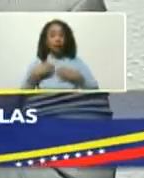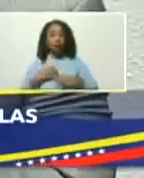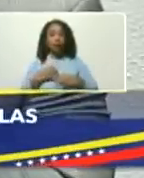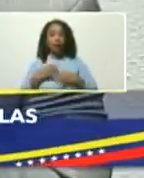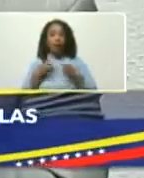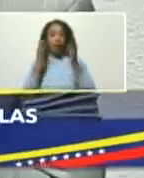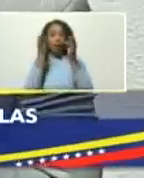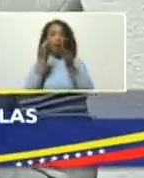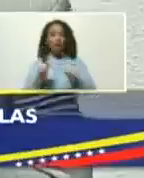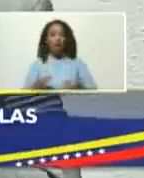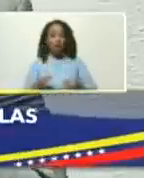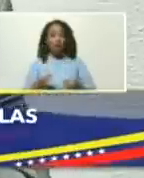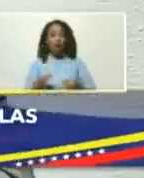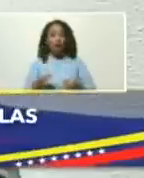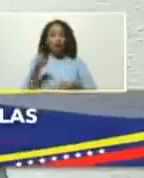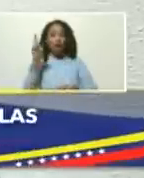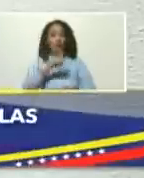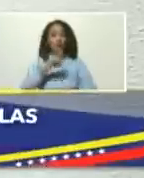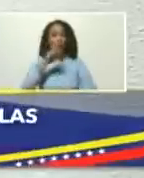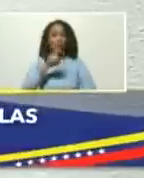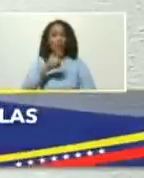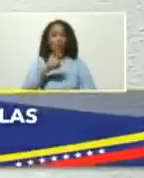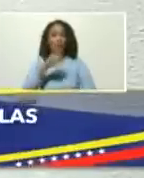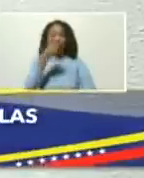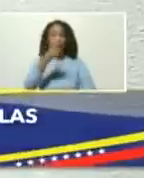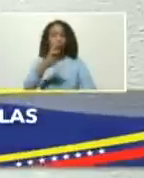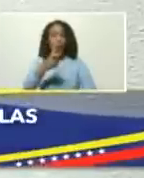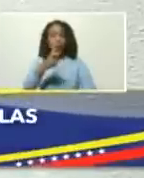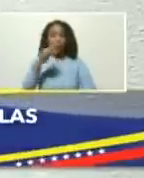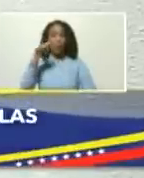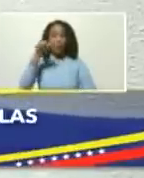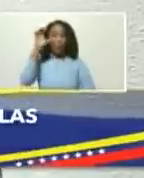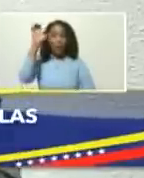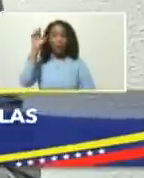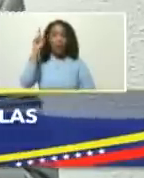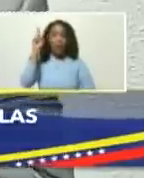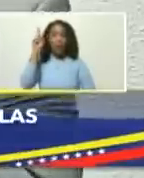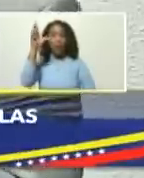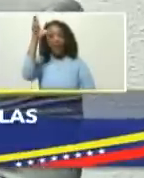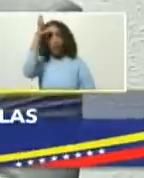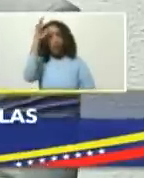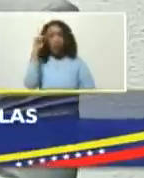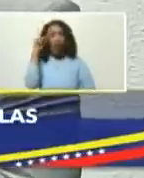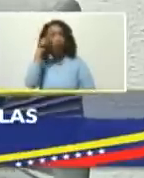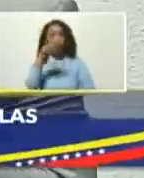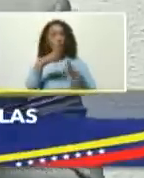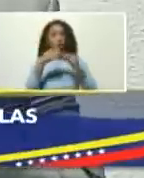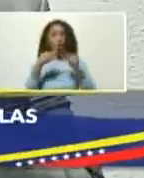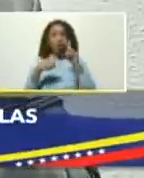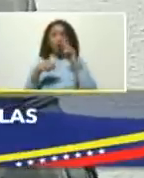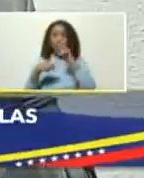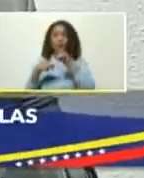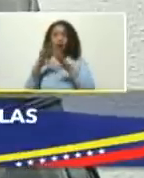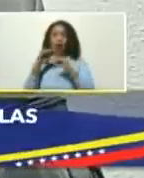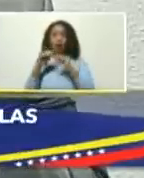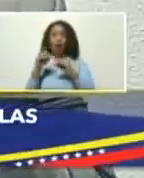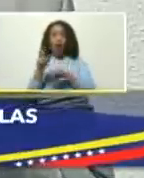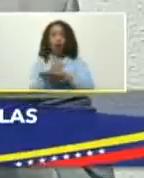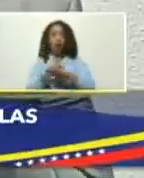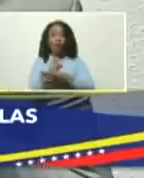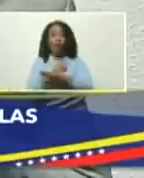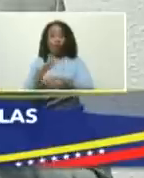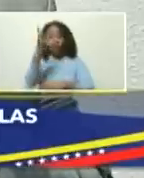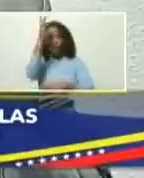la medida de las necesidades de la región y del país en Paraguaná veíamos todo el potencial del que hablaba el gobernador Víctor Clar